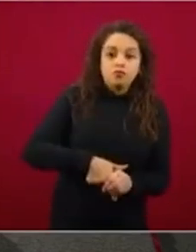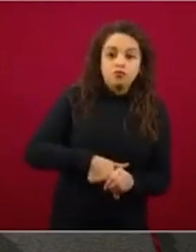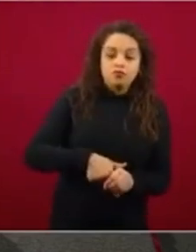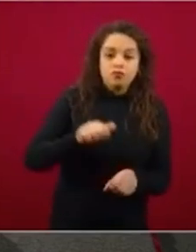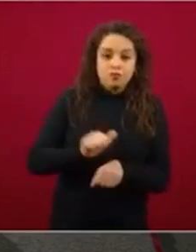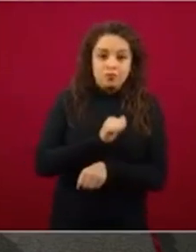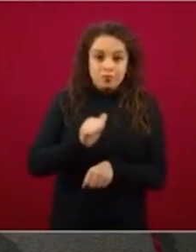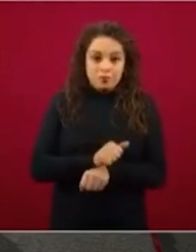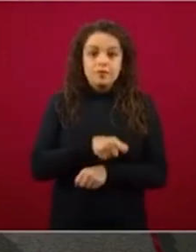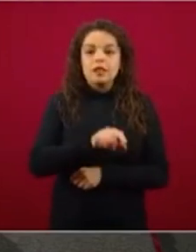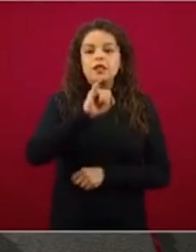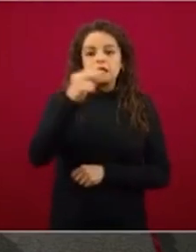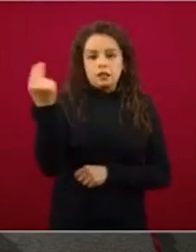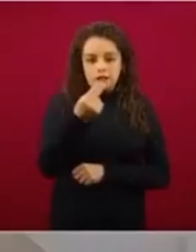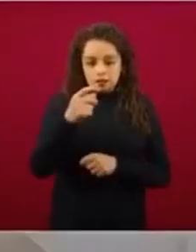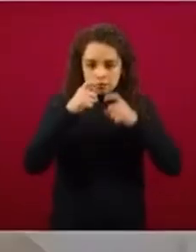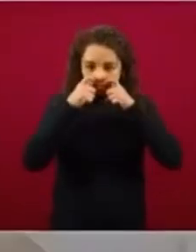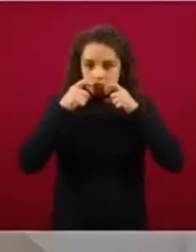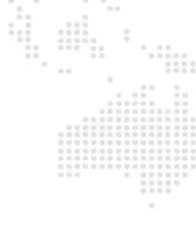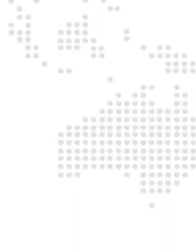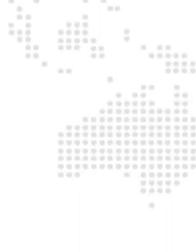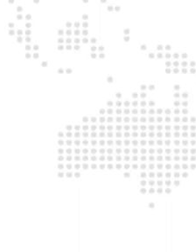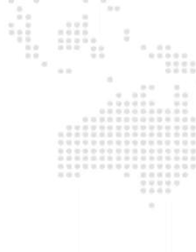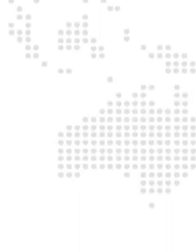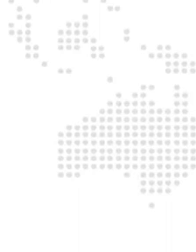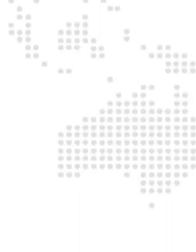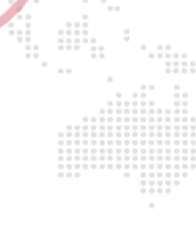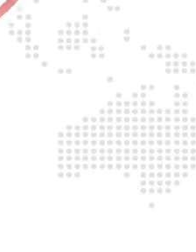el cubrebocas y el protector facial.